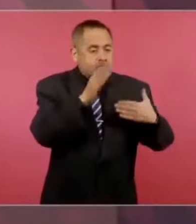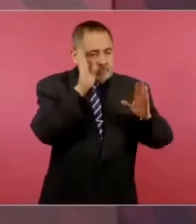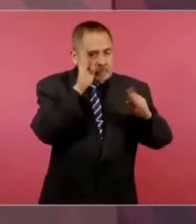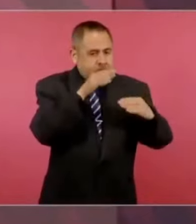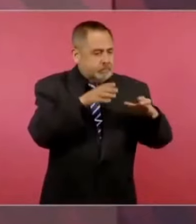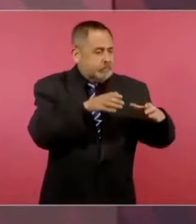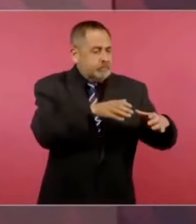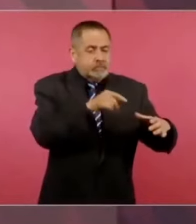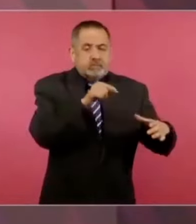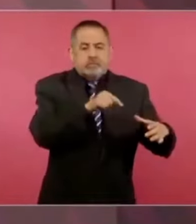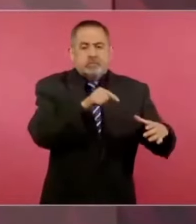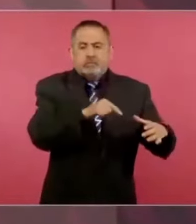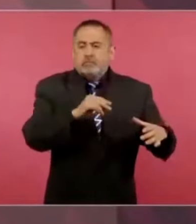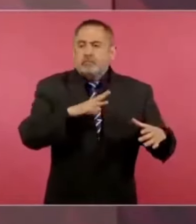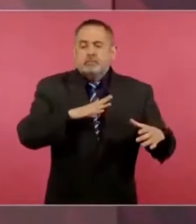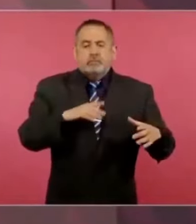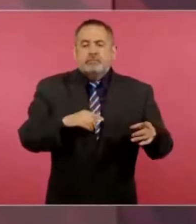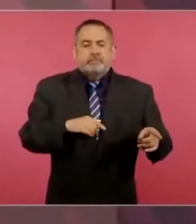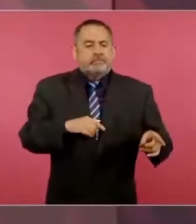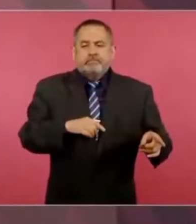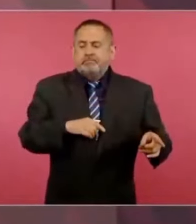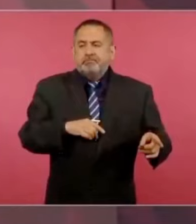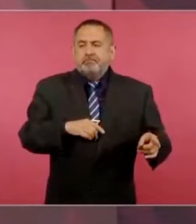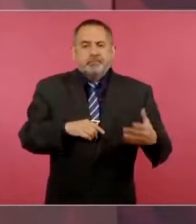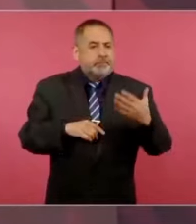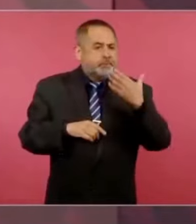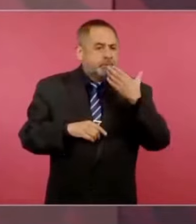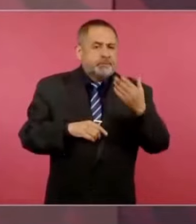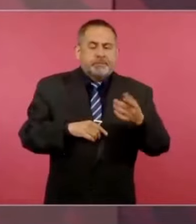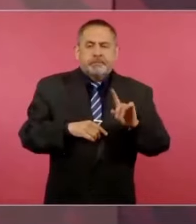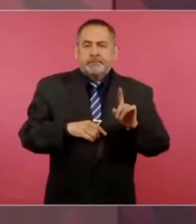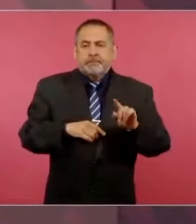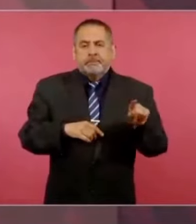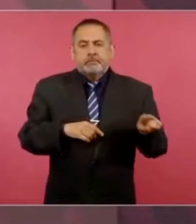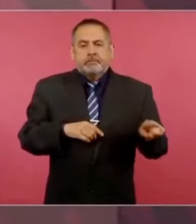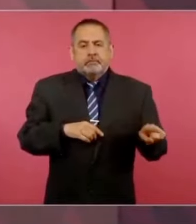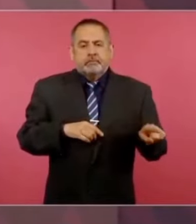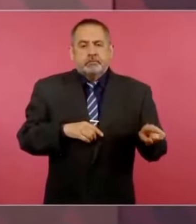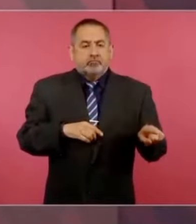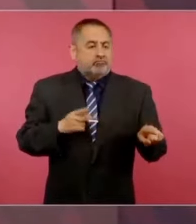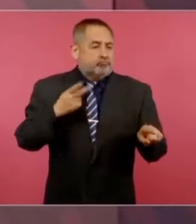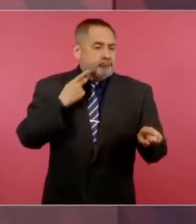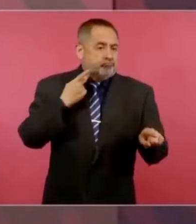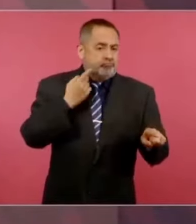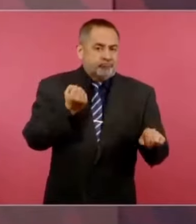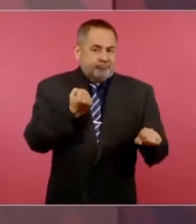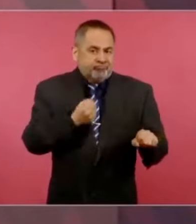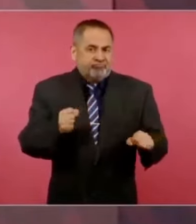buenos políticos,